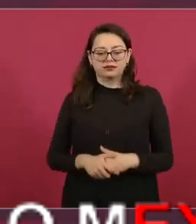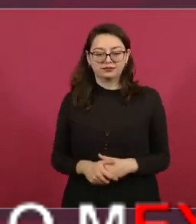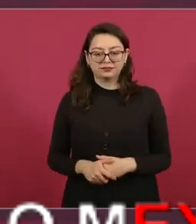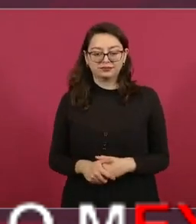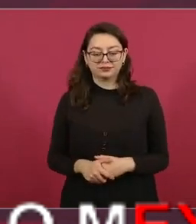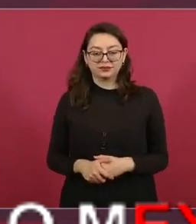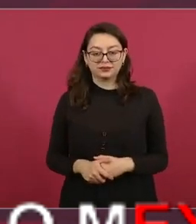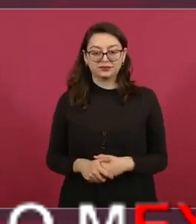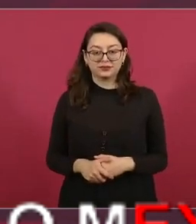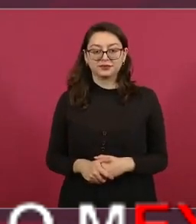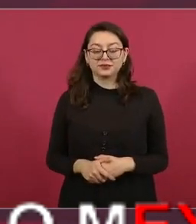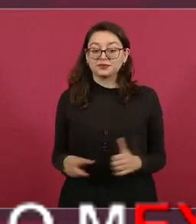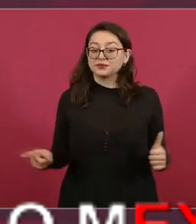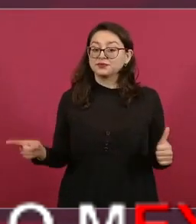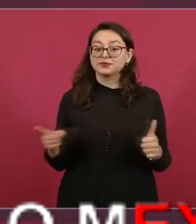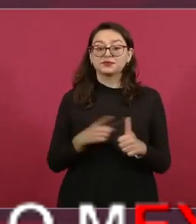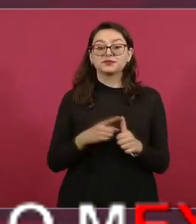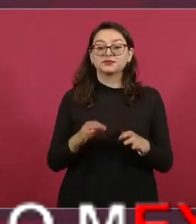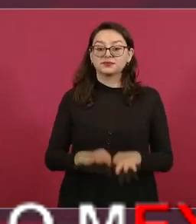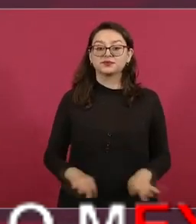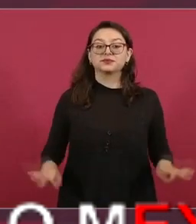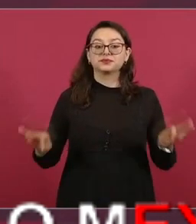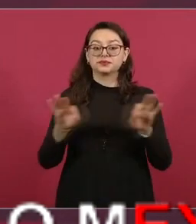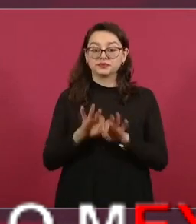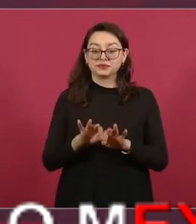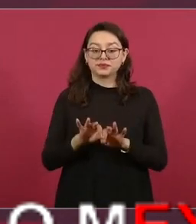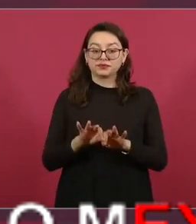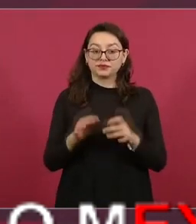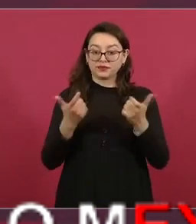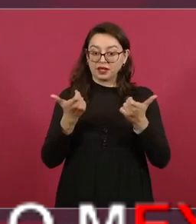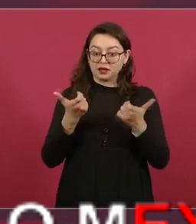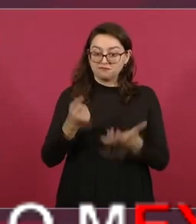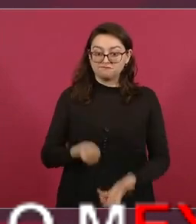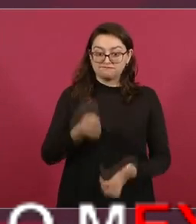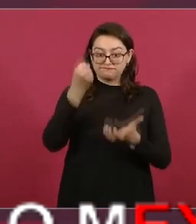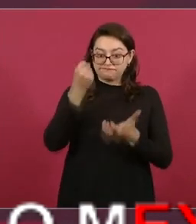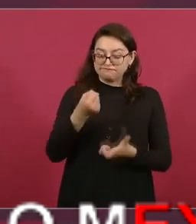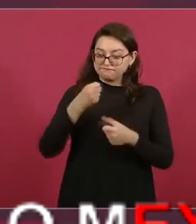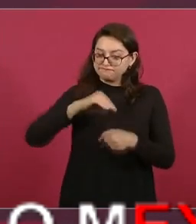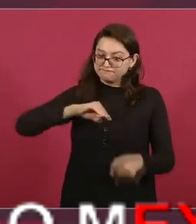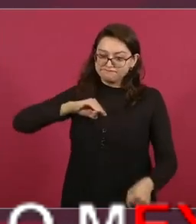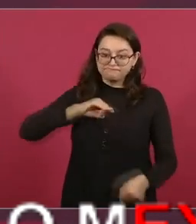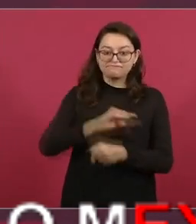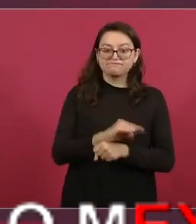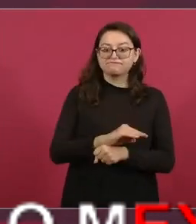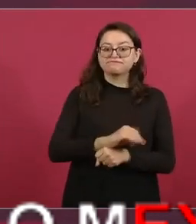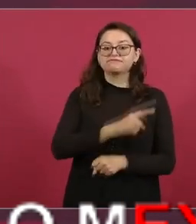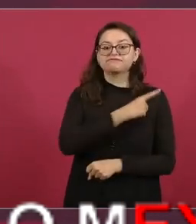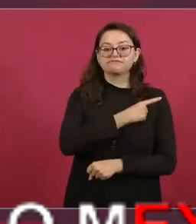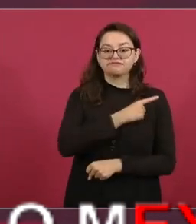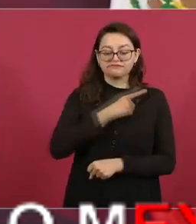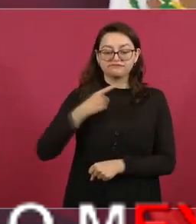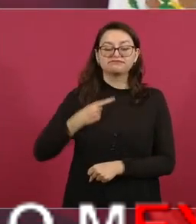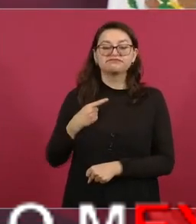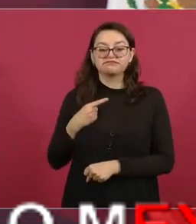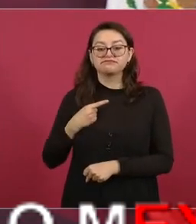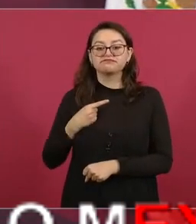defender el presupuesto que es dinero del pueblo con eso que se ahorra